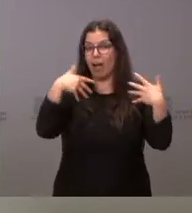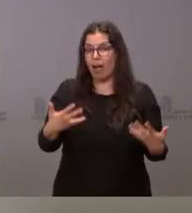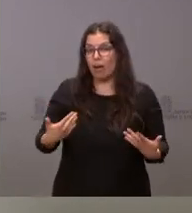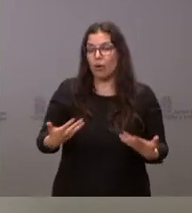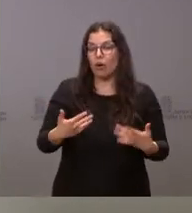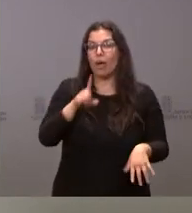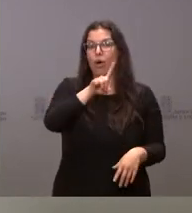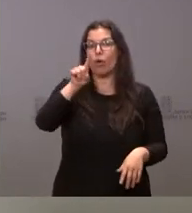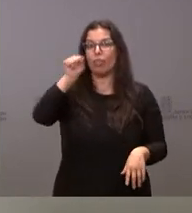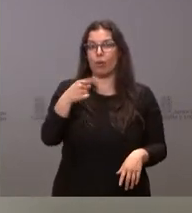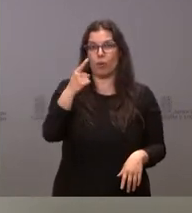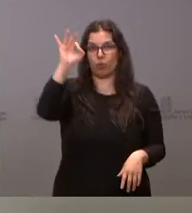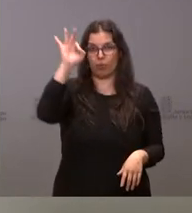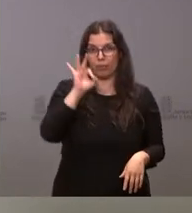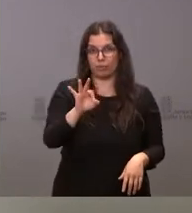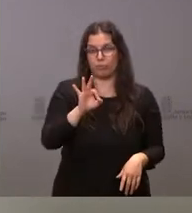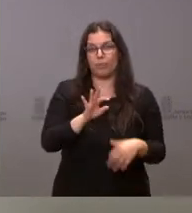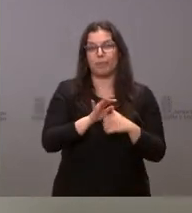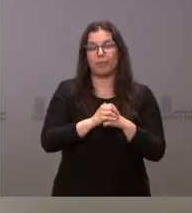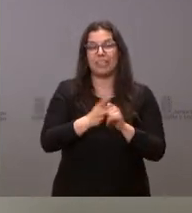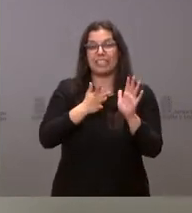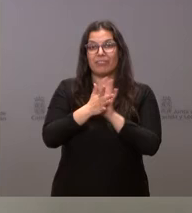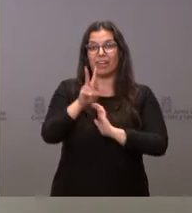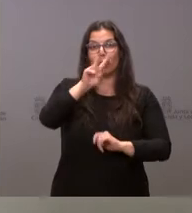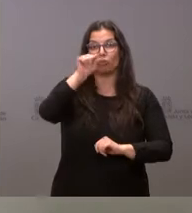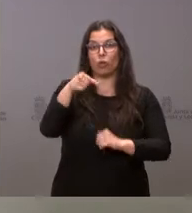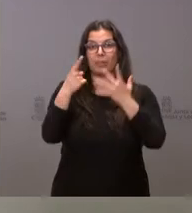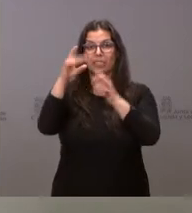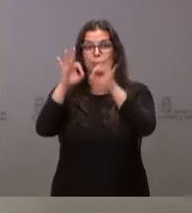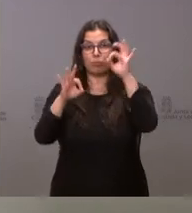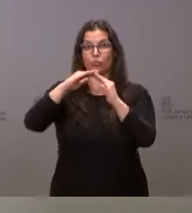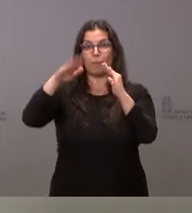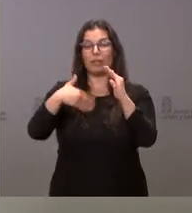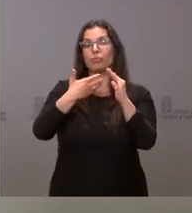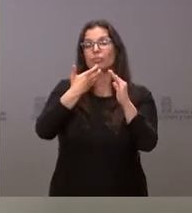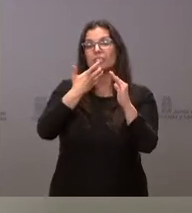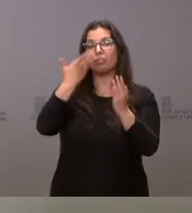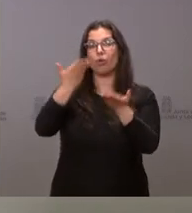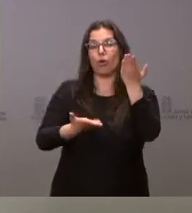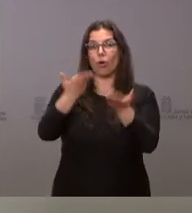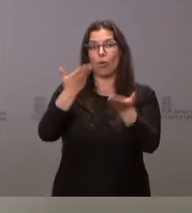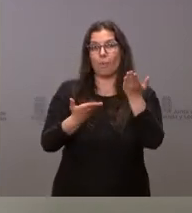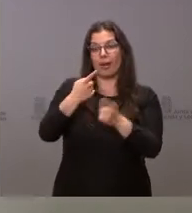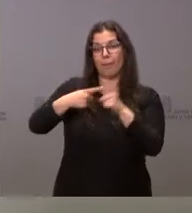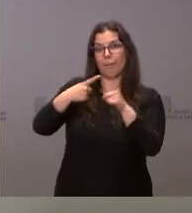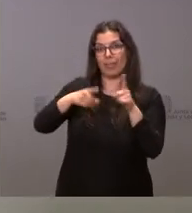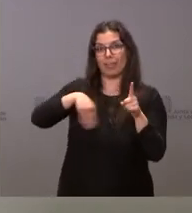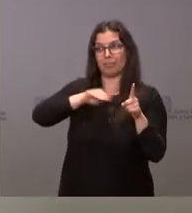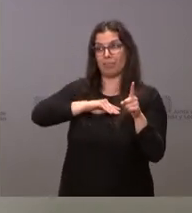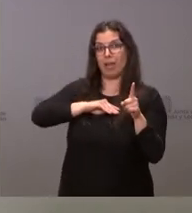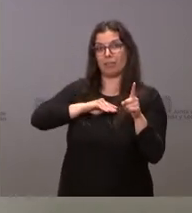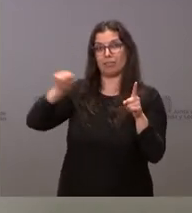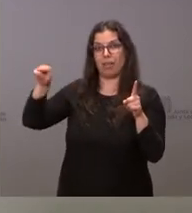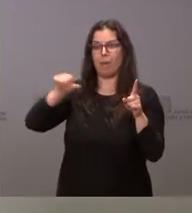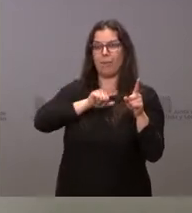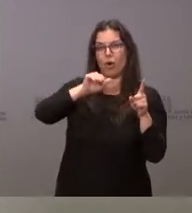en el 11,1%, que son 2,6 puntos inferior a la media nacional, que